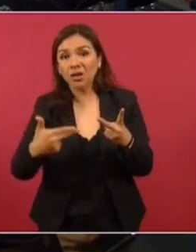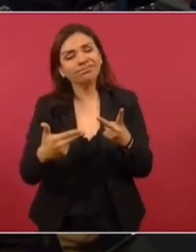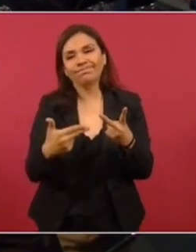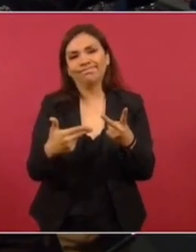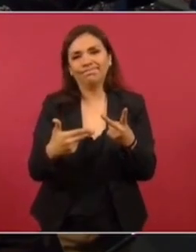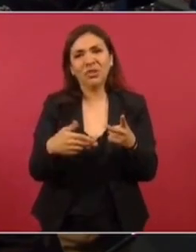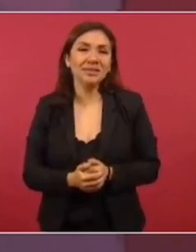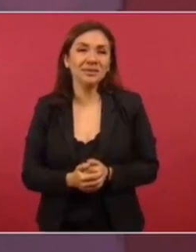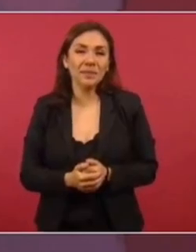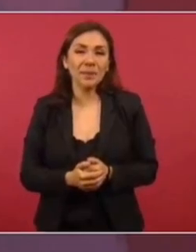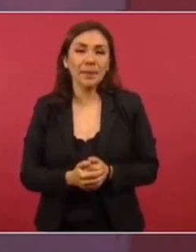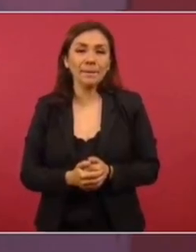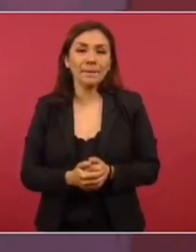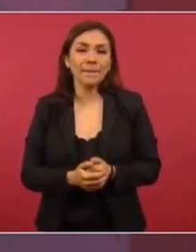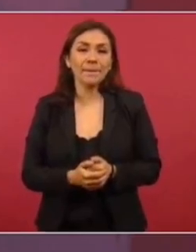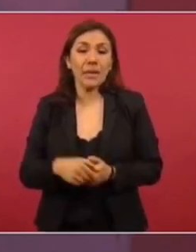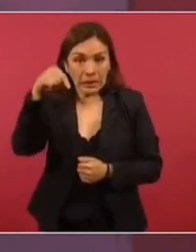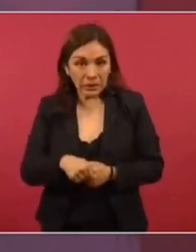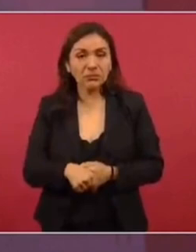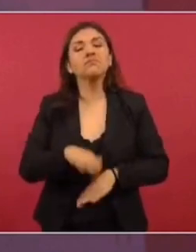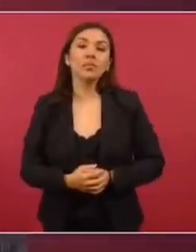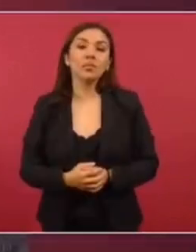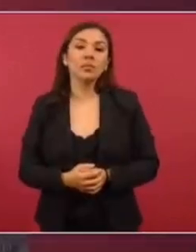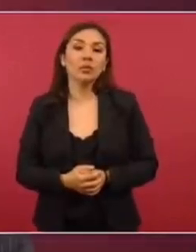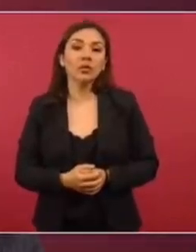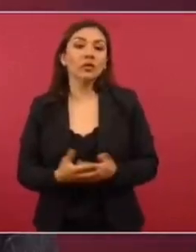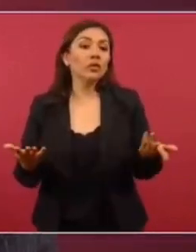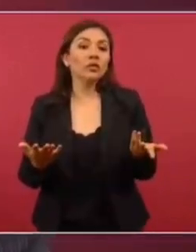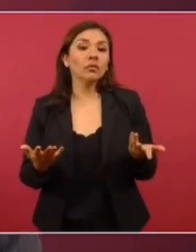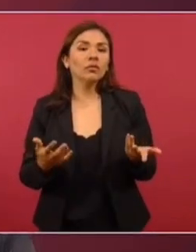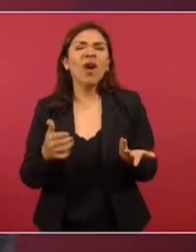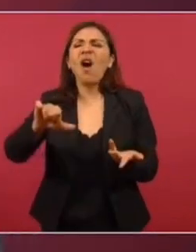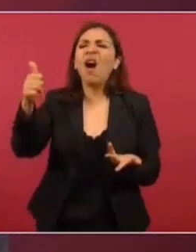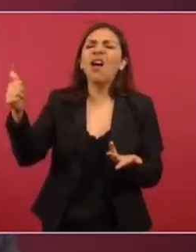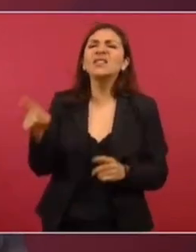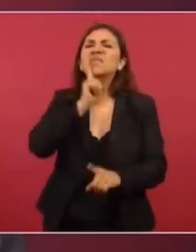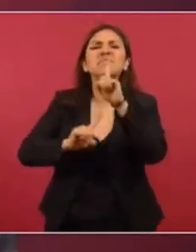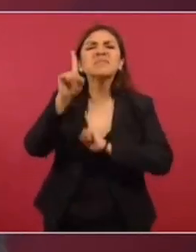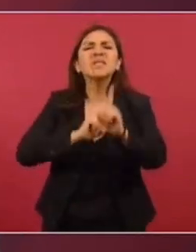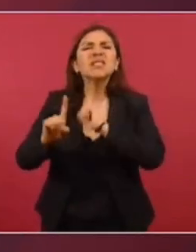no es el Mátalos en Caliente. Aquí se respetan los derechos humanos. Y todos estos falsarios,